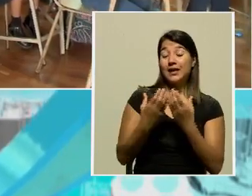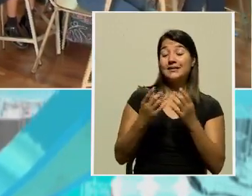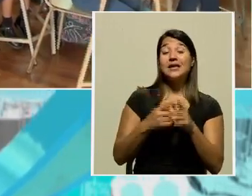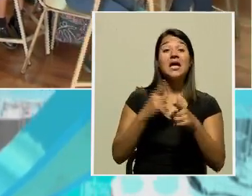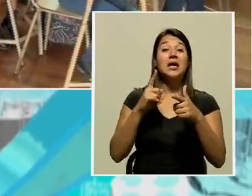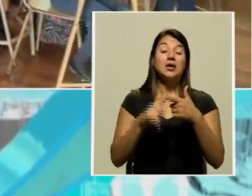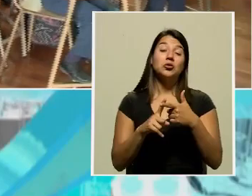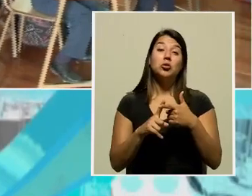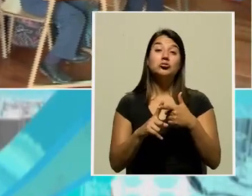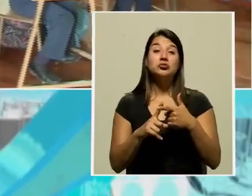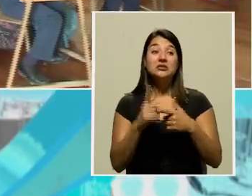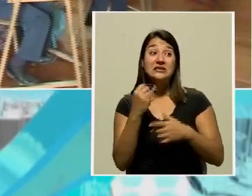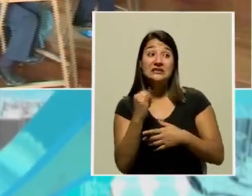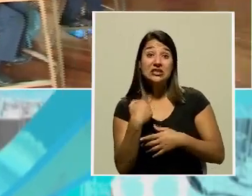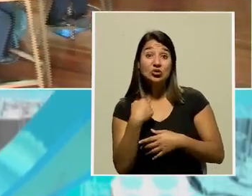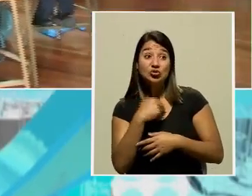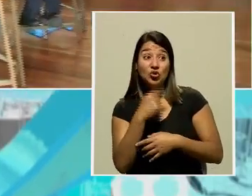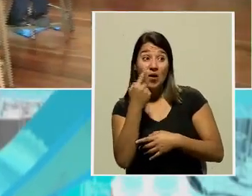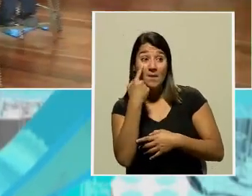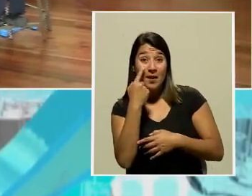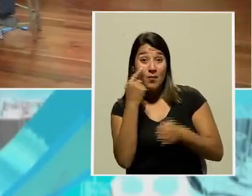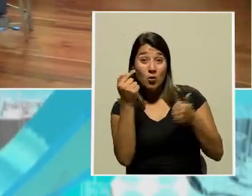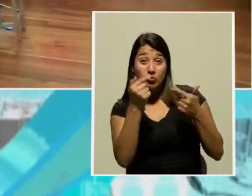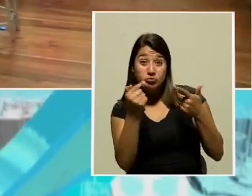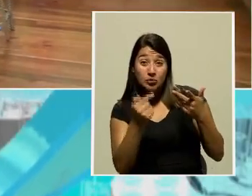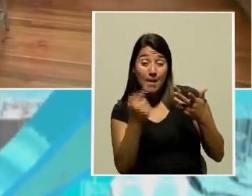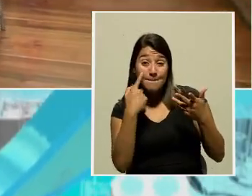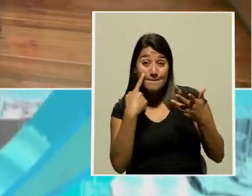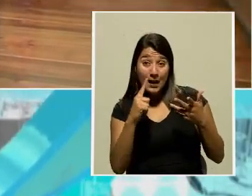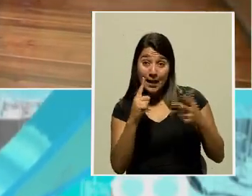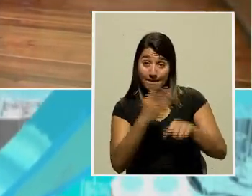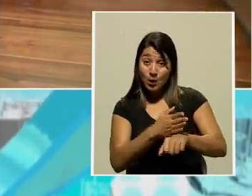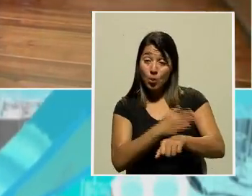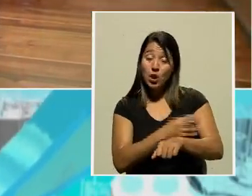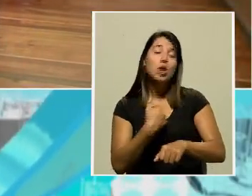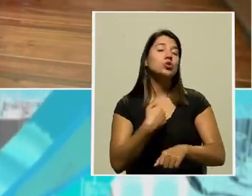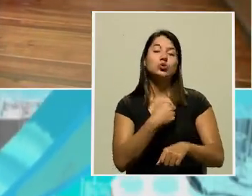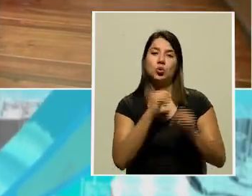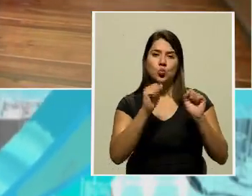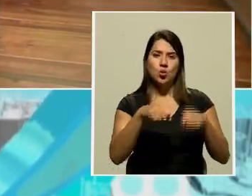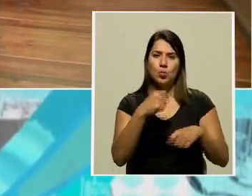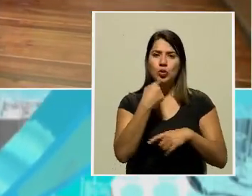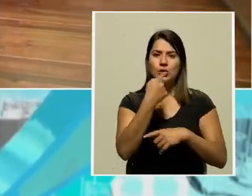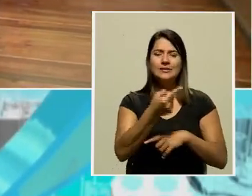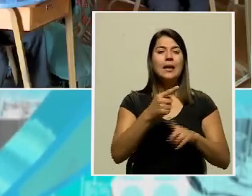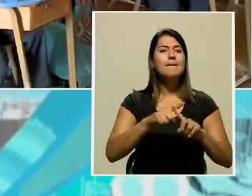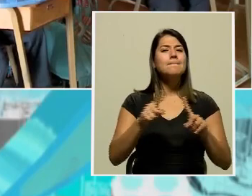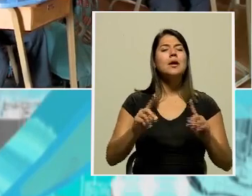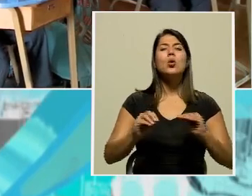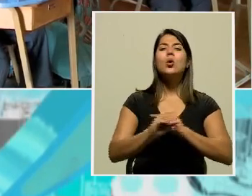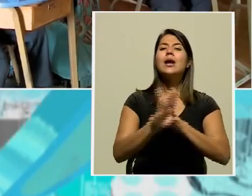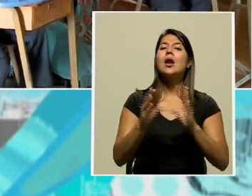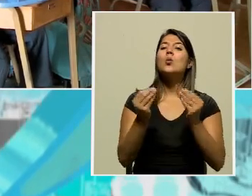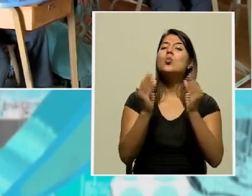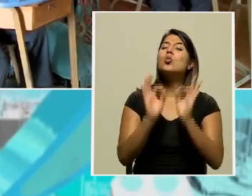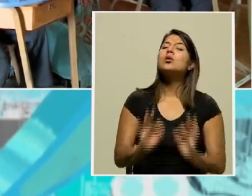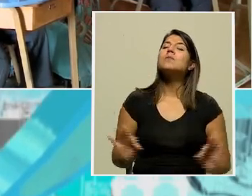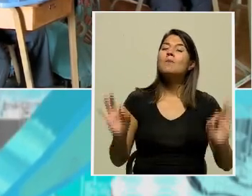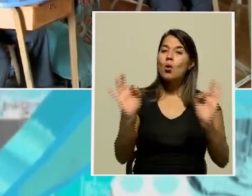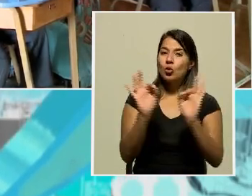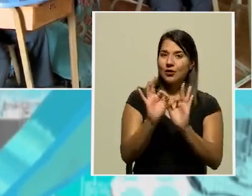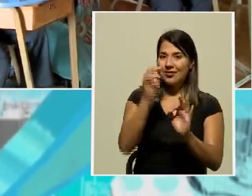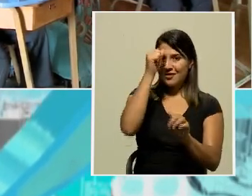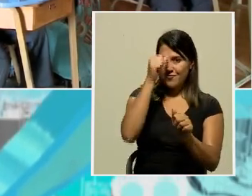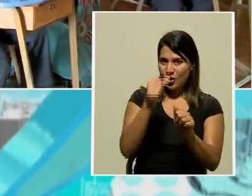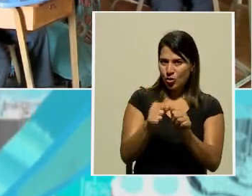aspectos por mejorar, pues se le puede dar perfectamente la realimentación. Sin embargo, pues desde luego que es importante tener en consideración esto, que estamos